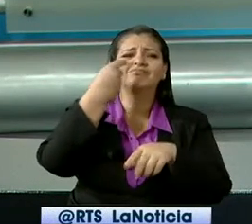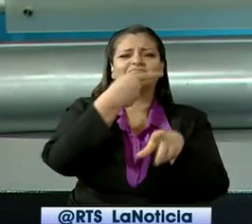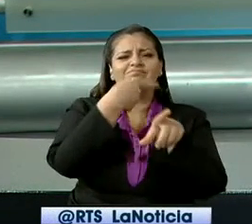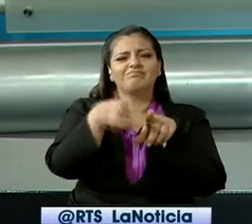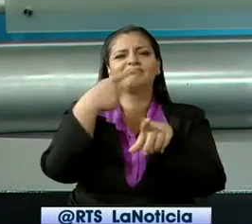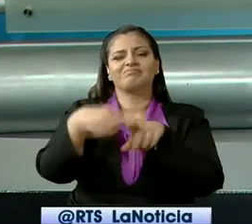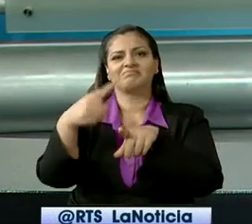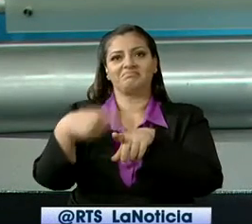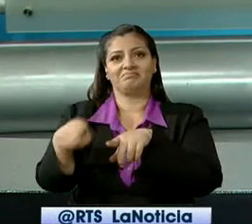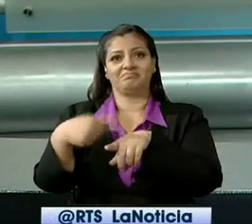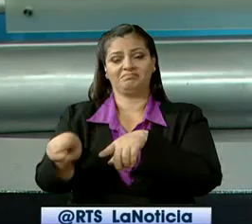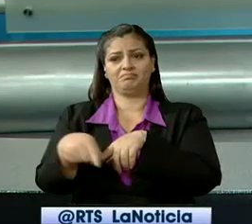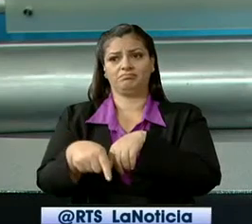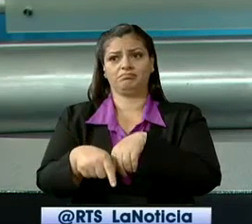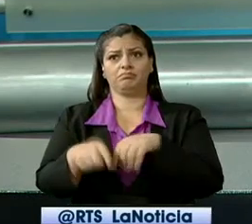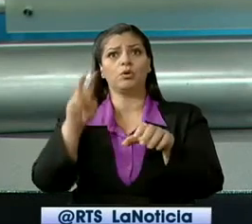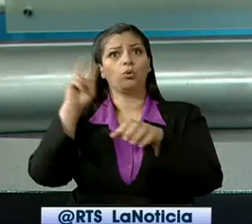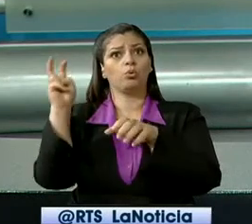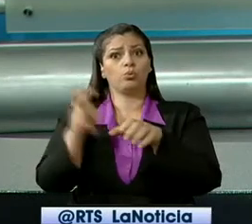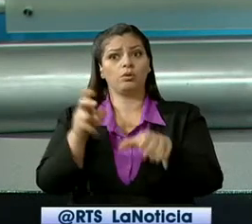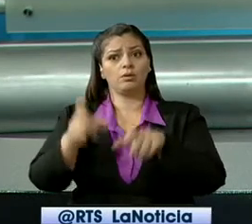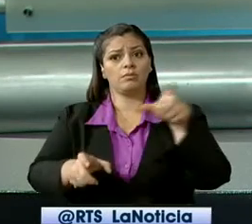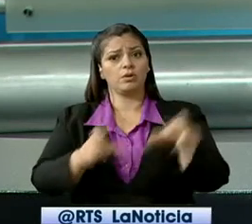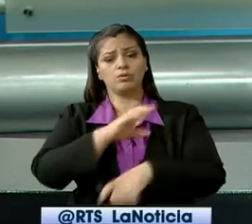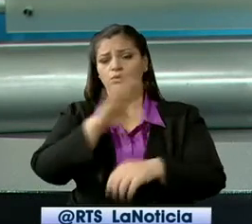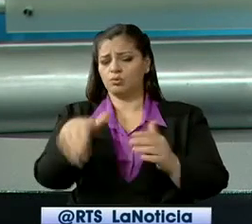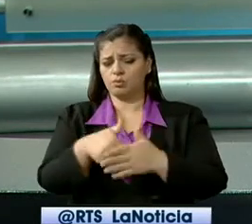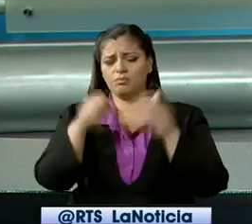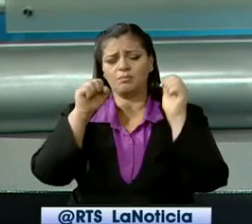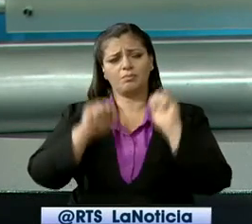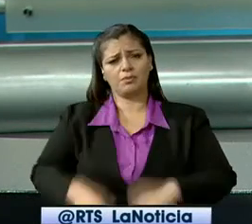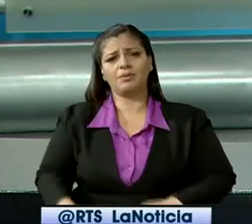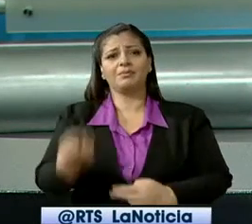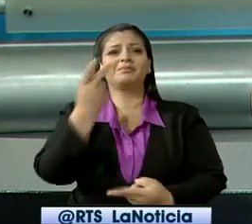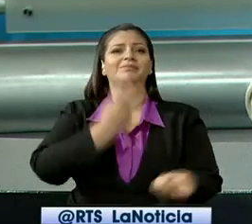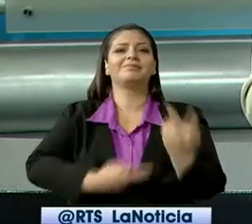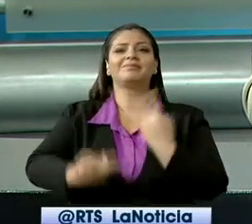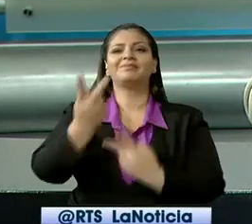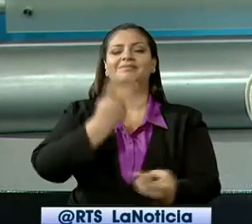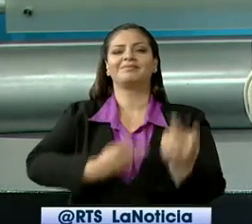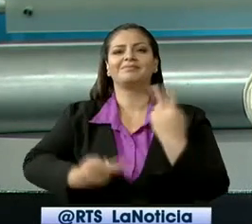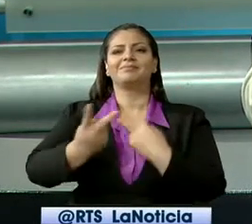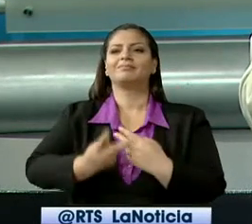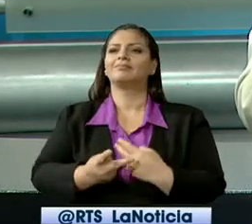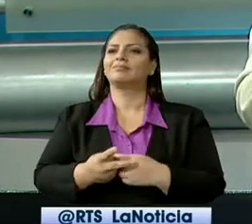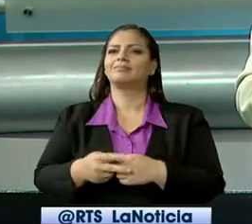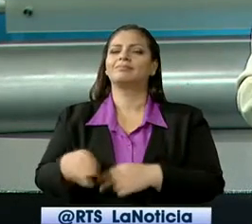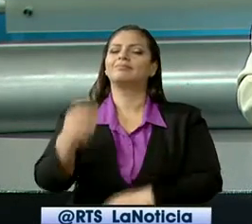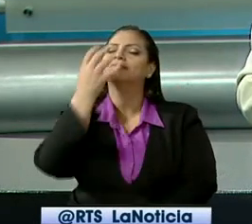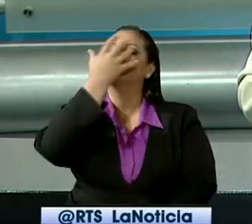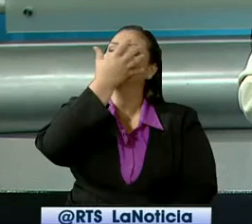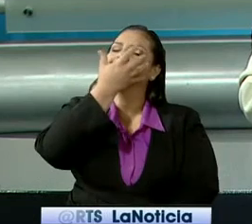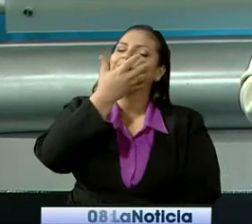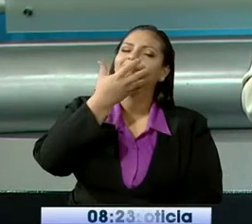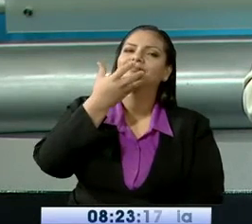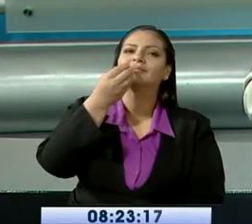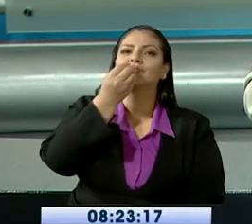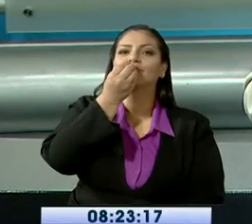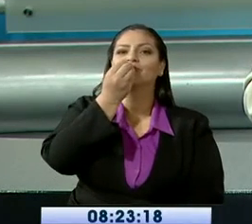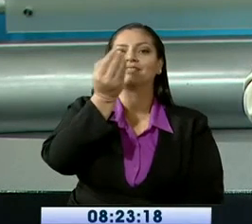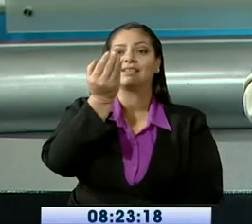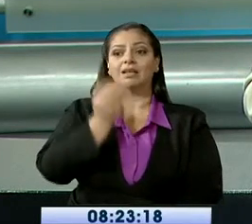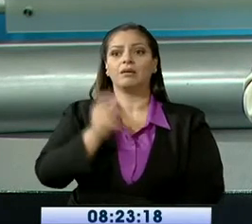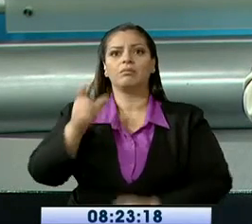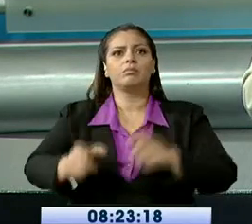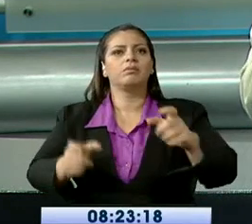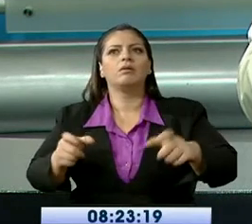turístico. Para todos los ecuatorianos y para turistas extranjeros. Hermosos sitios hacen que los visitantes